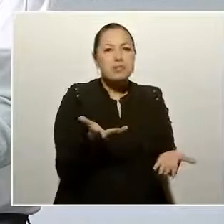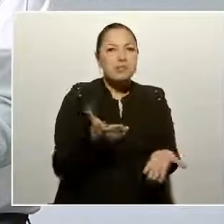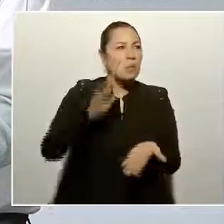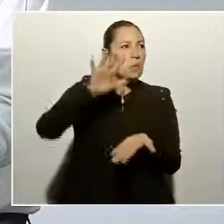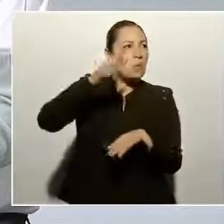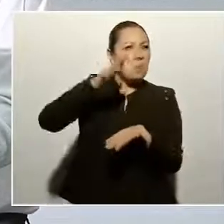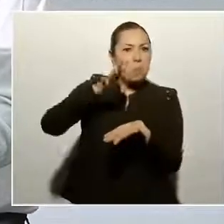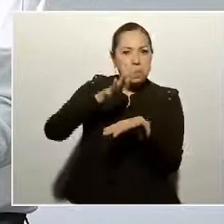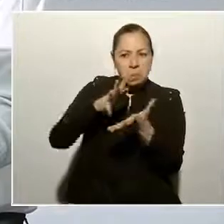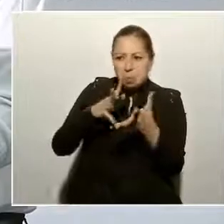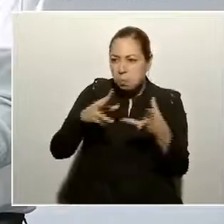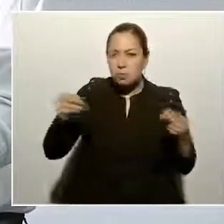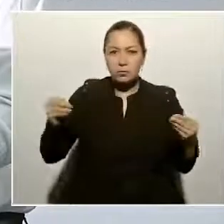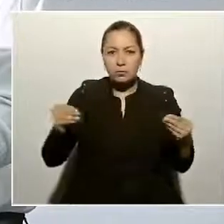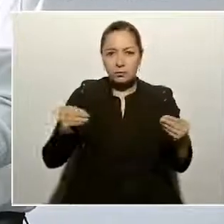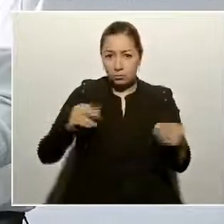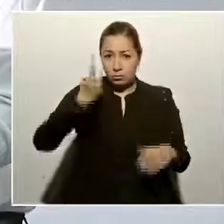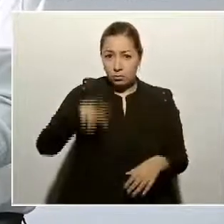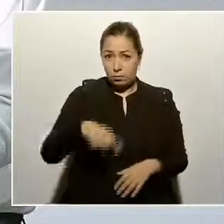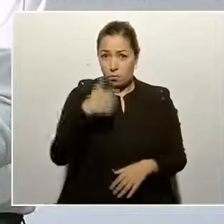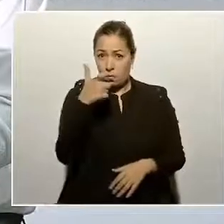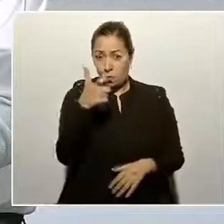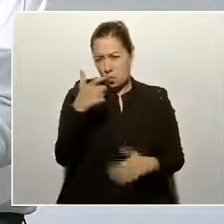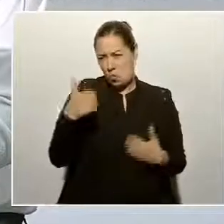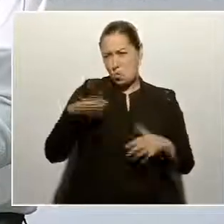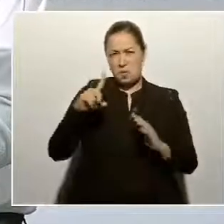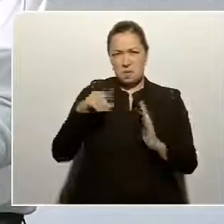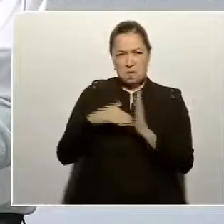Estamos hablando de miles de millones de pesos.